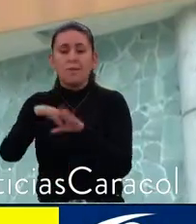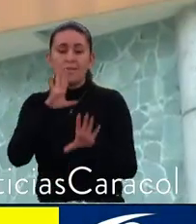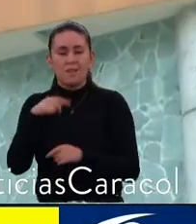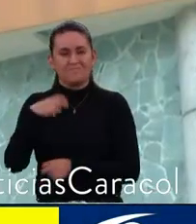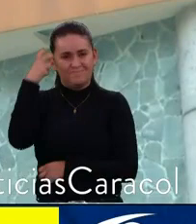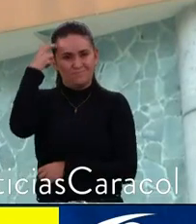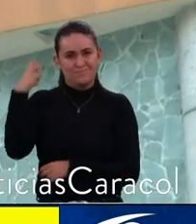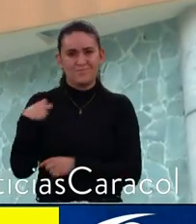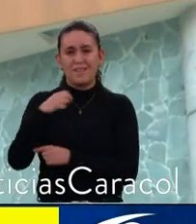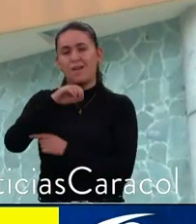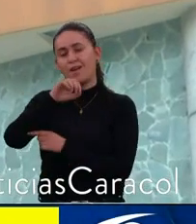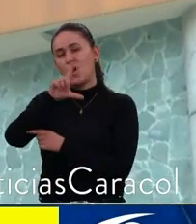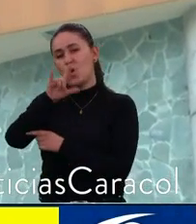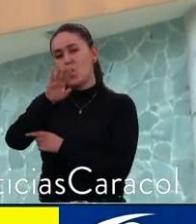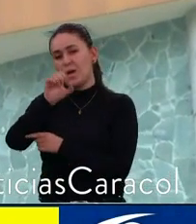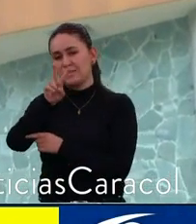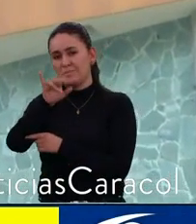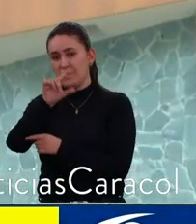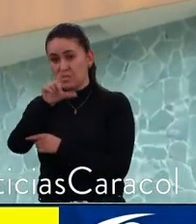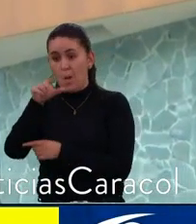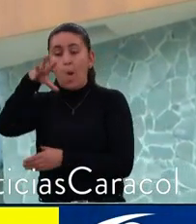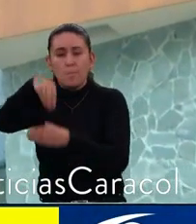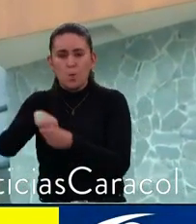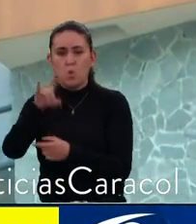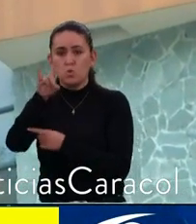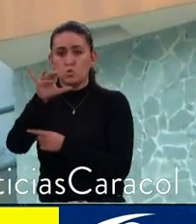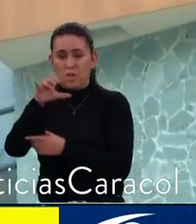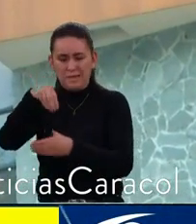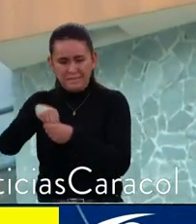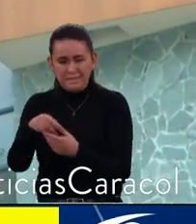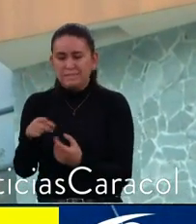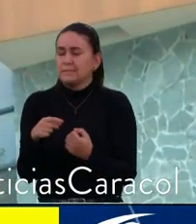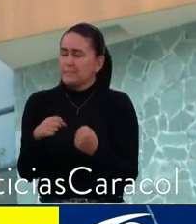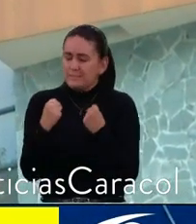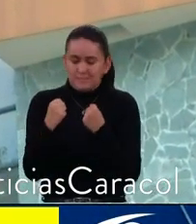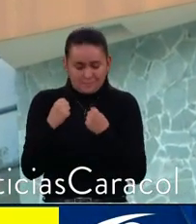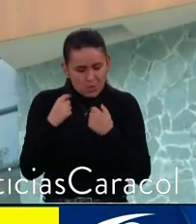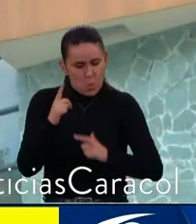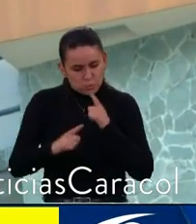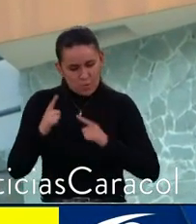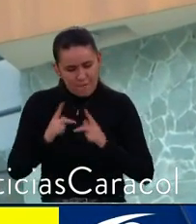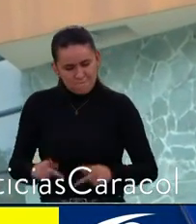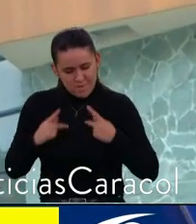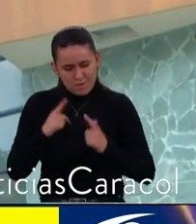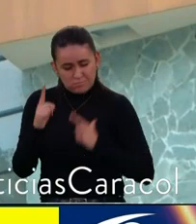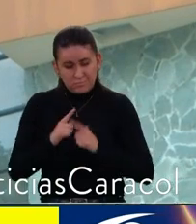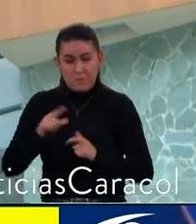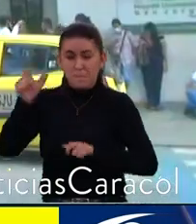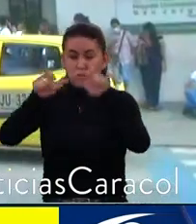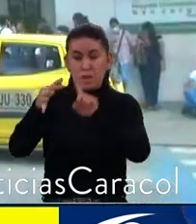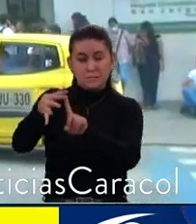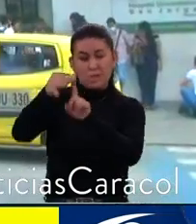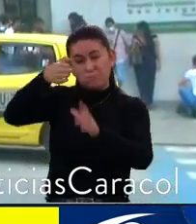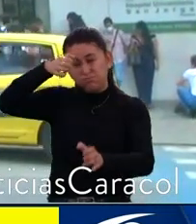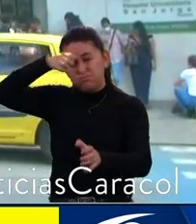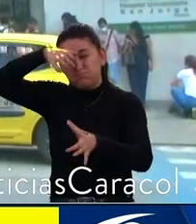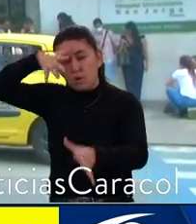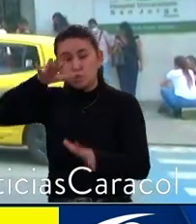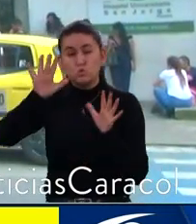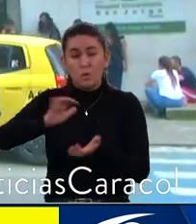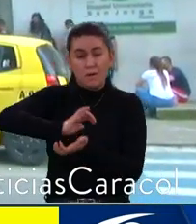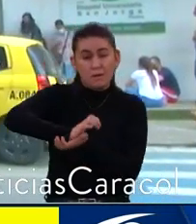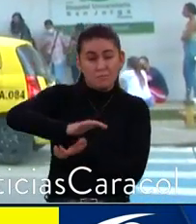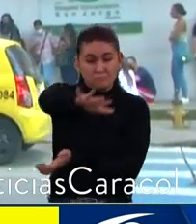Acá continúa en una unidad de cuidados intensivos aferrándose a la vida. Los mejores especialistas del eje cafetero han llegado hasta este hospital para